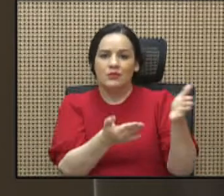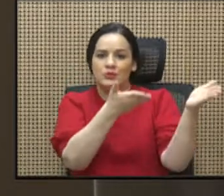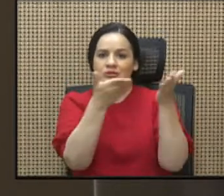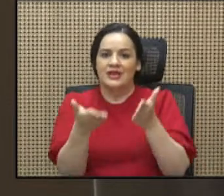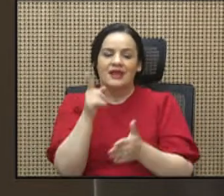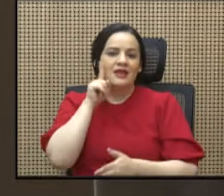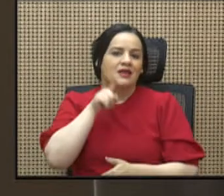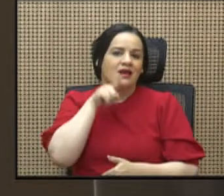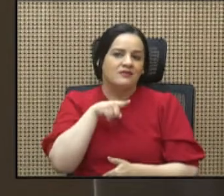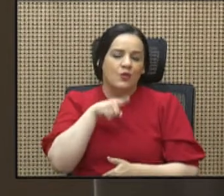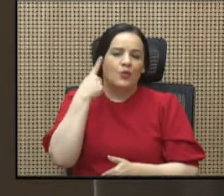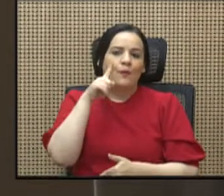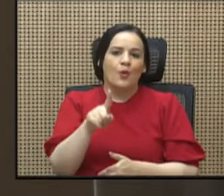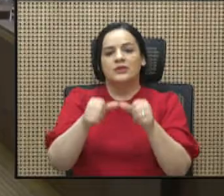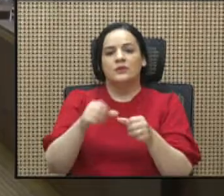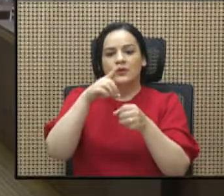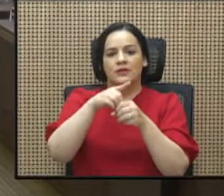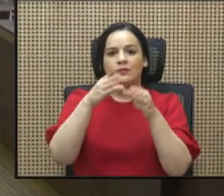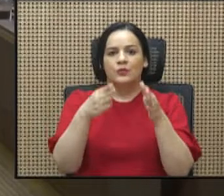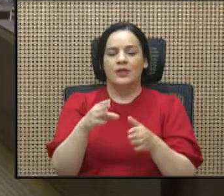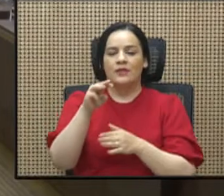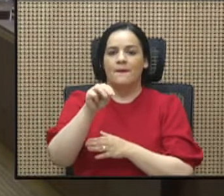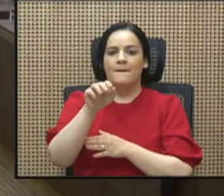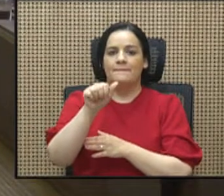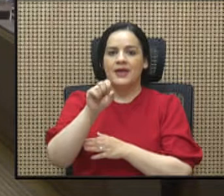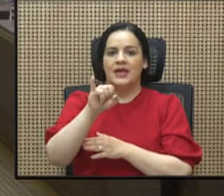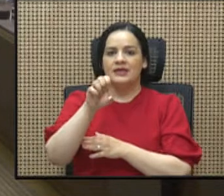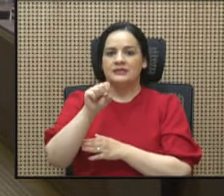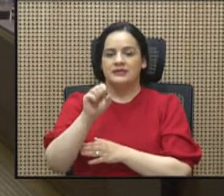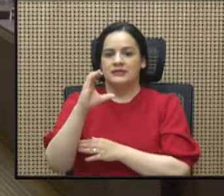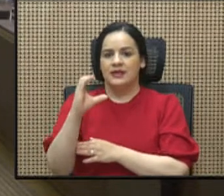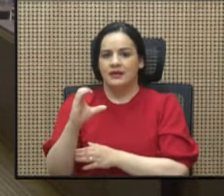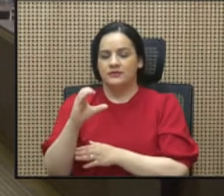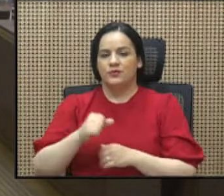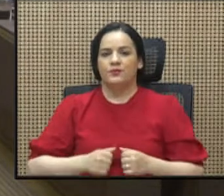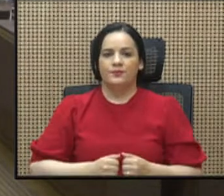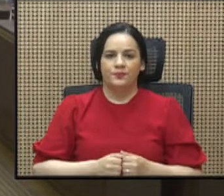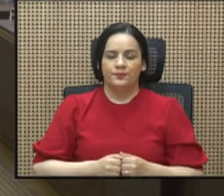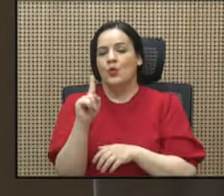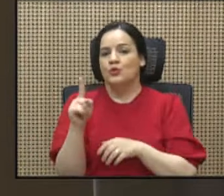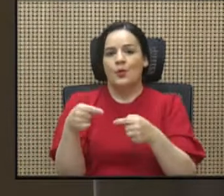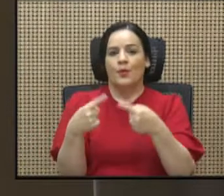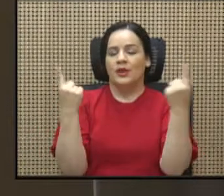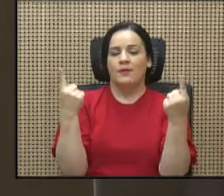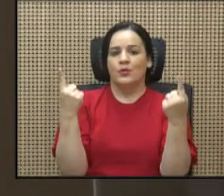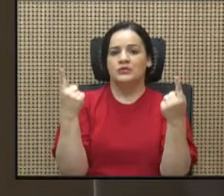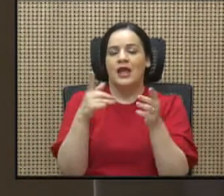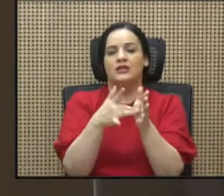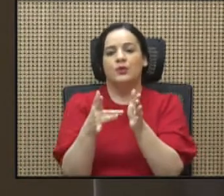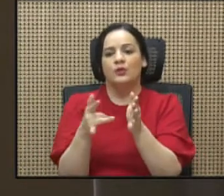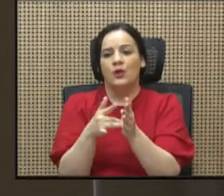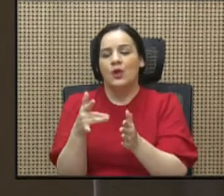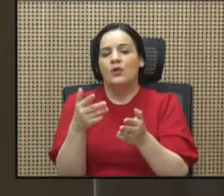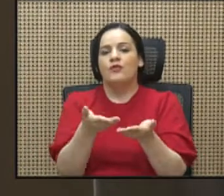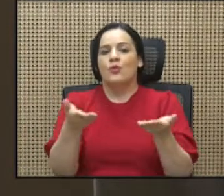engañados por un pedazo de comida Vega Rodríguez fue clara en la autocrítica al señalar al Poder Ejecutivo que debe